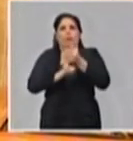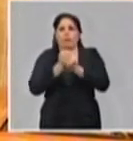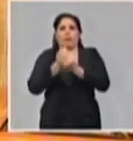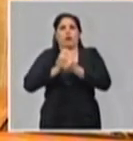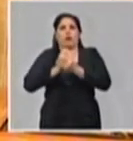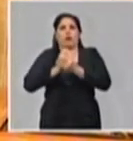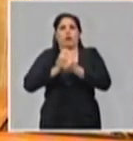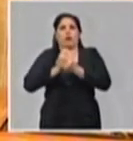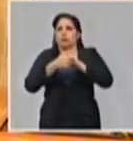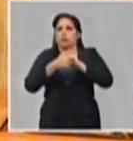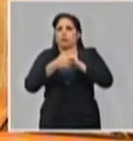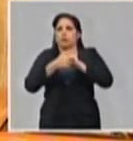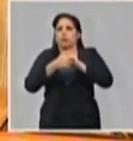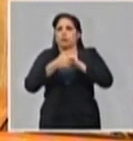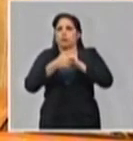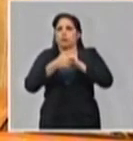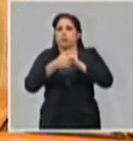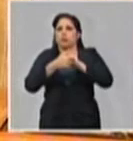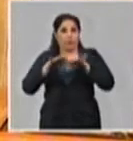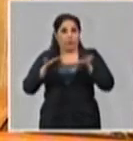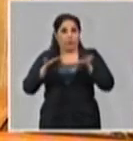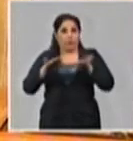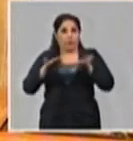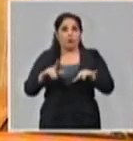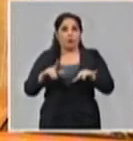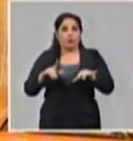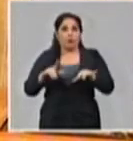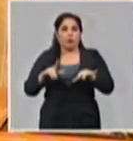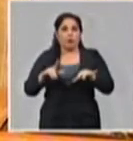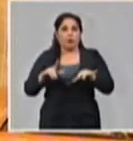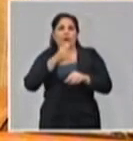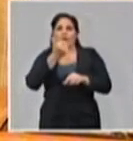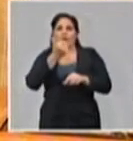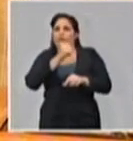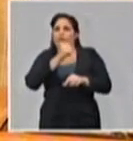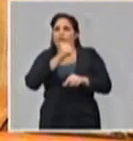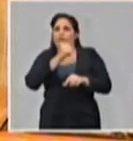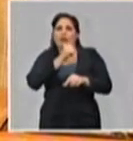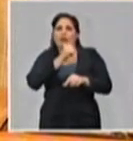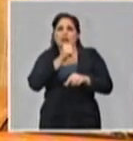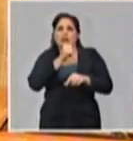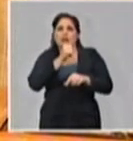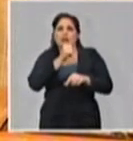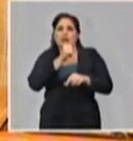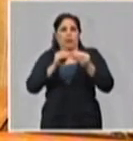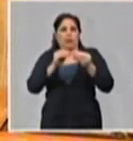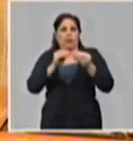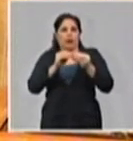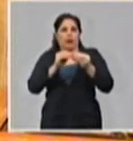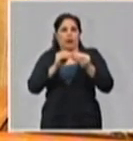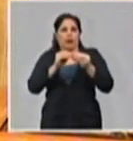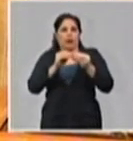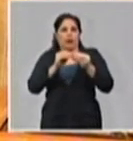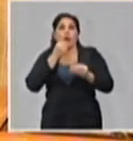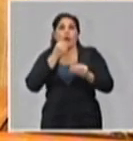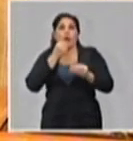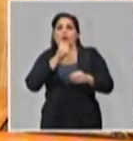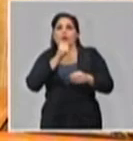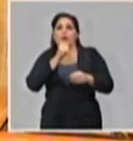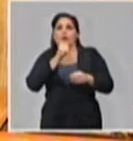manos. Este virus es bien susceptible a las soluciones alcohólicas y al hipoclorito de sodio.